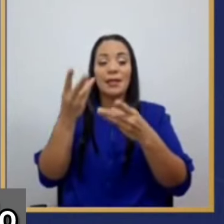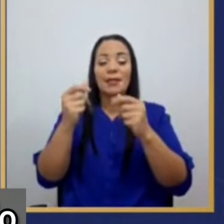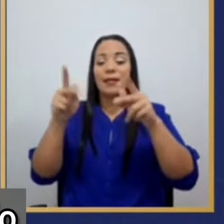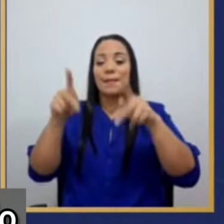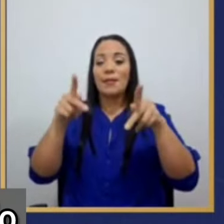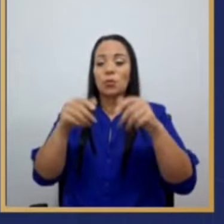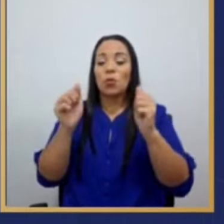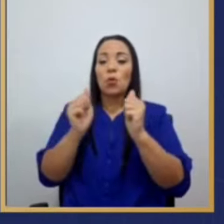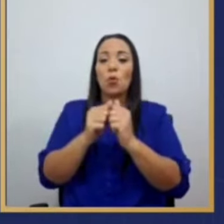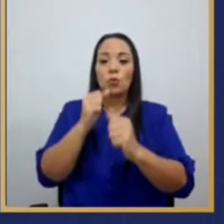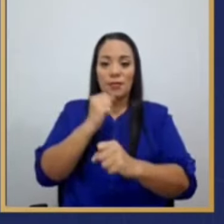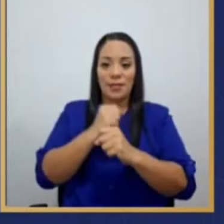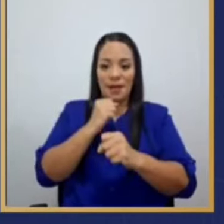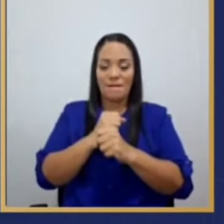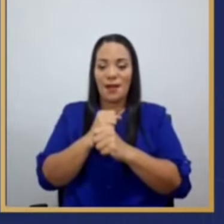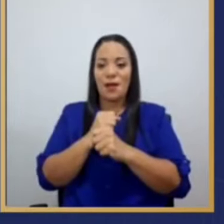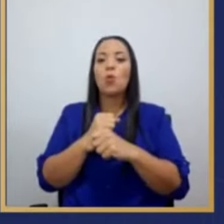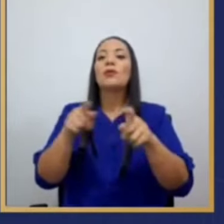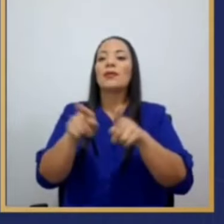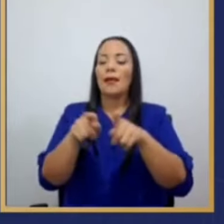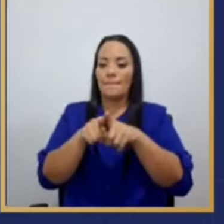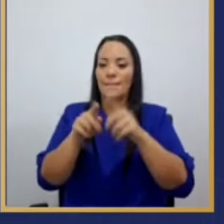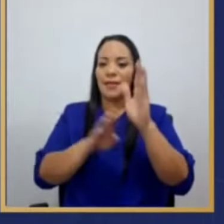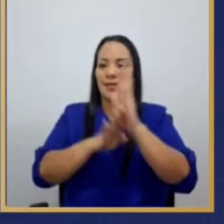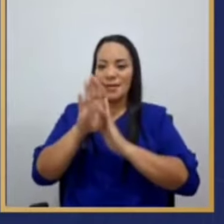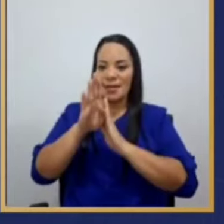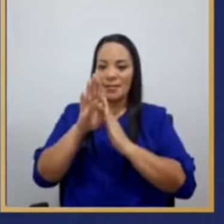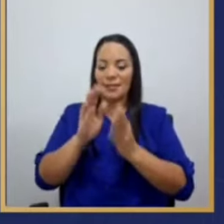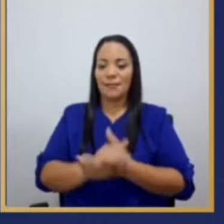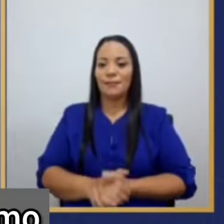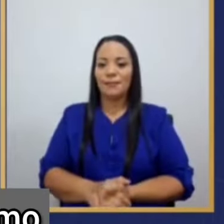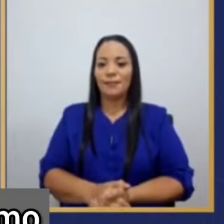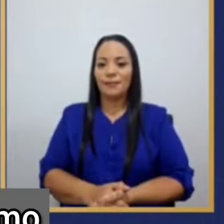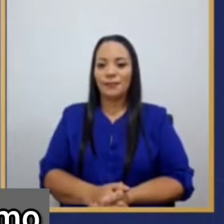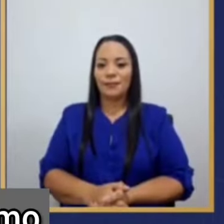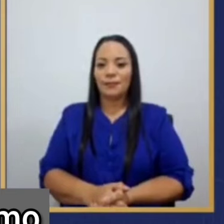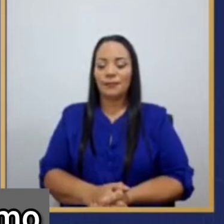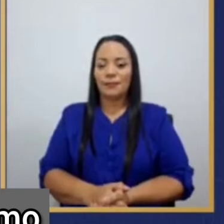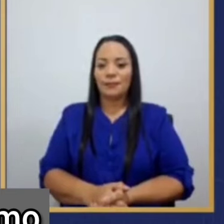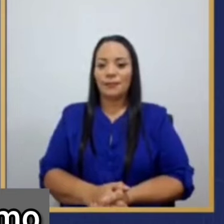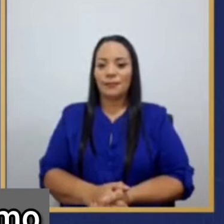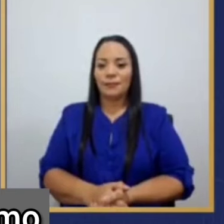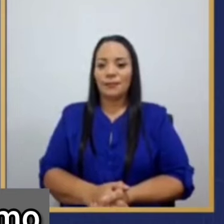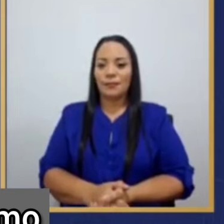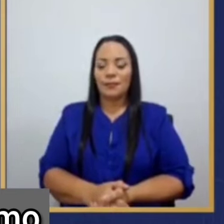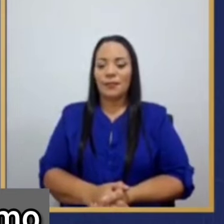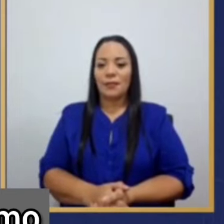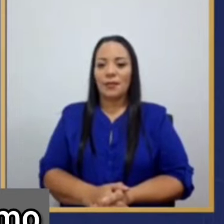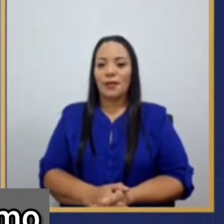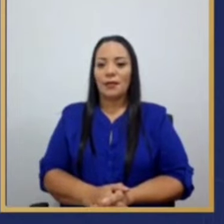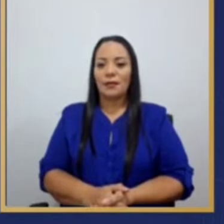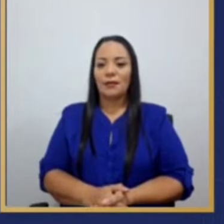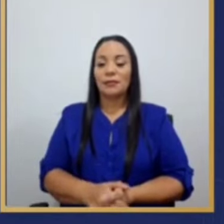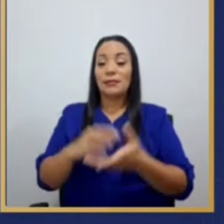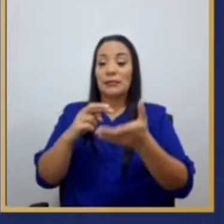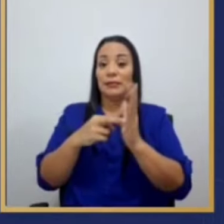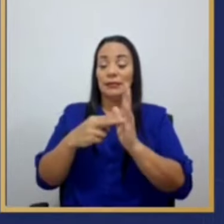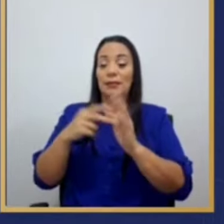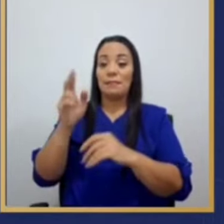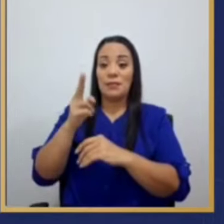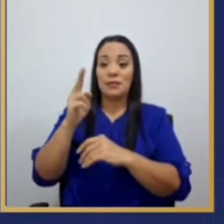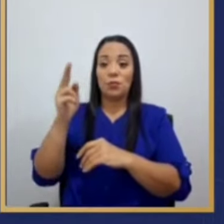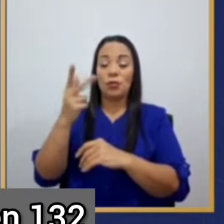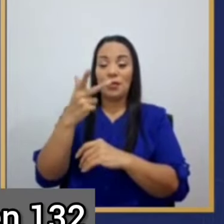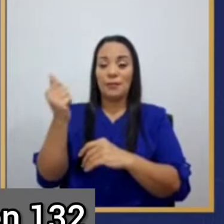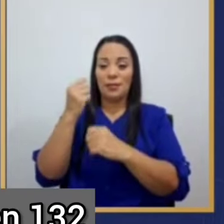con trabajo también crece, o crece más bien. Eso significa que, en comparación con el mismo trimestre del año